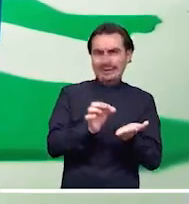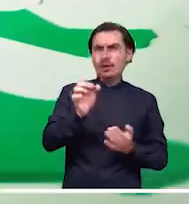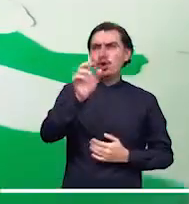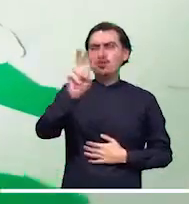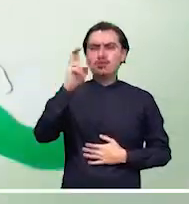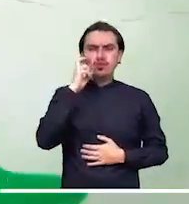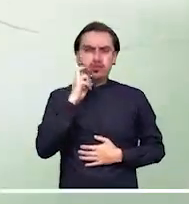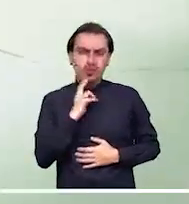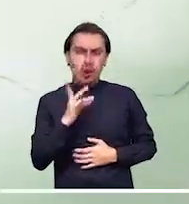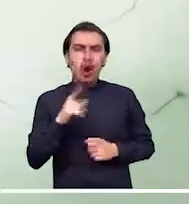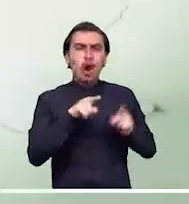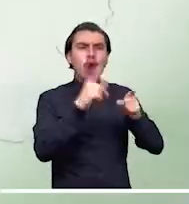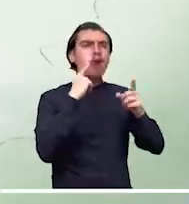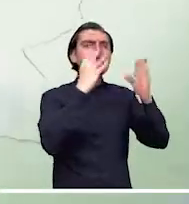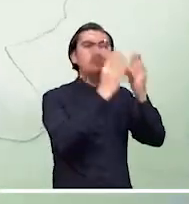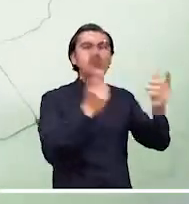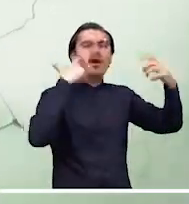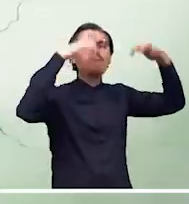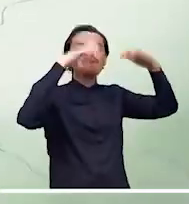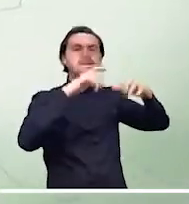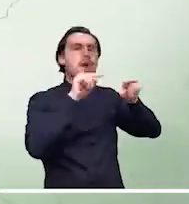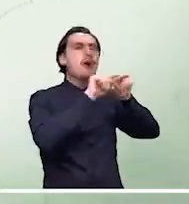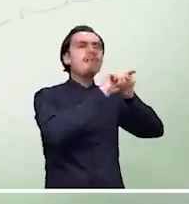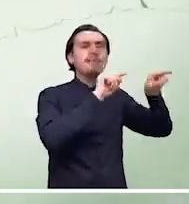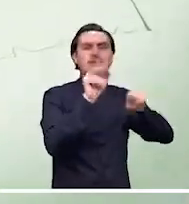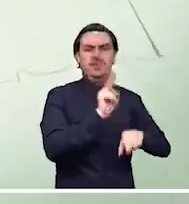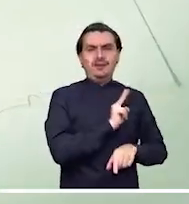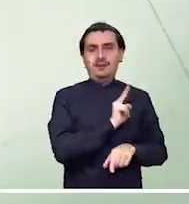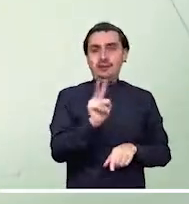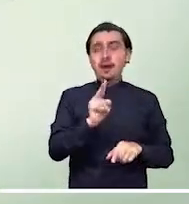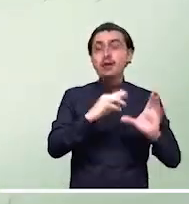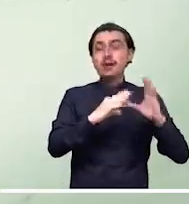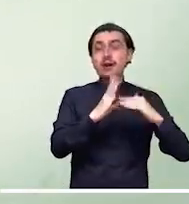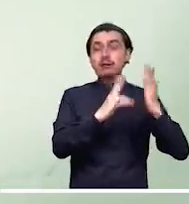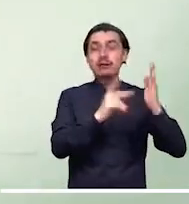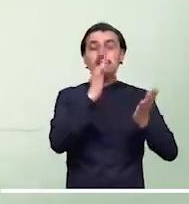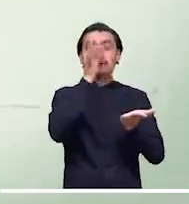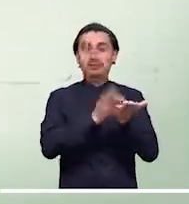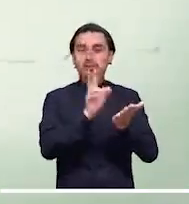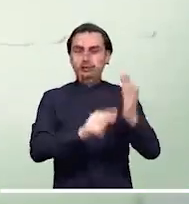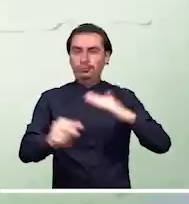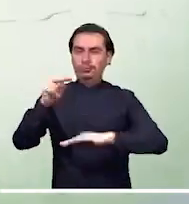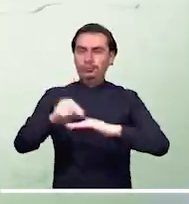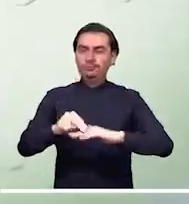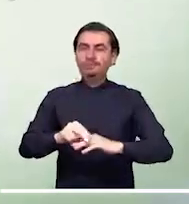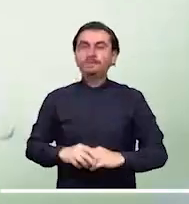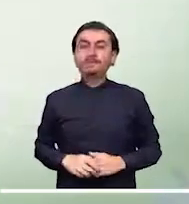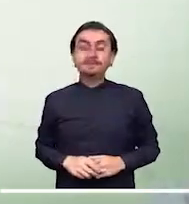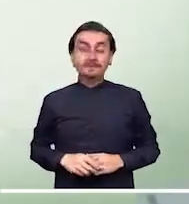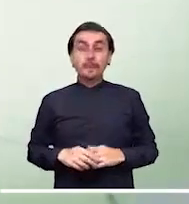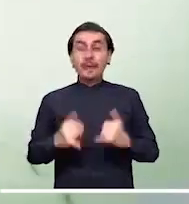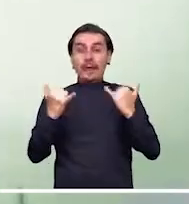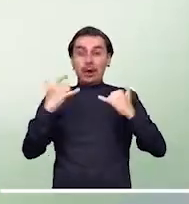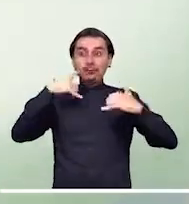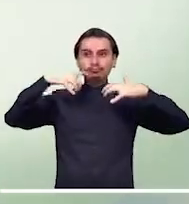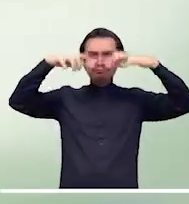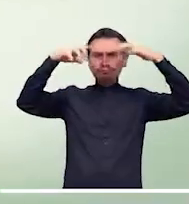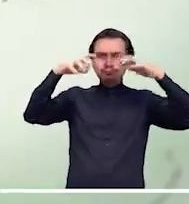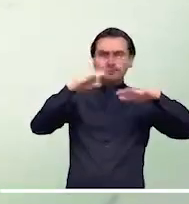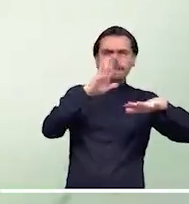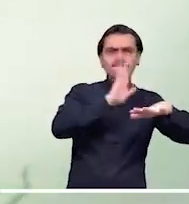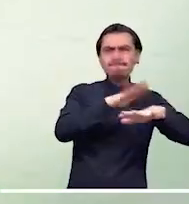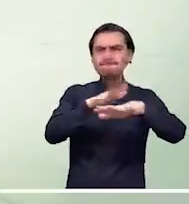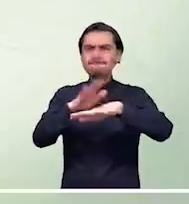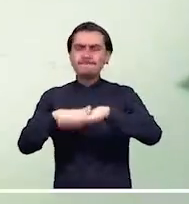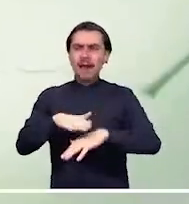mientras el resto de la región pacífica espera tiempo seco y cielo nublado. Aunque en la región andina se prevé una mañana